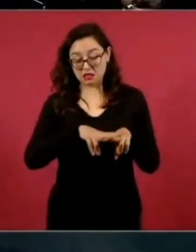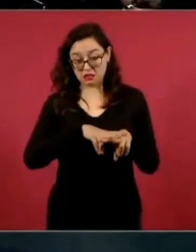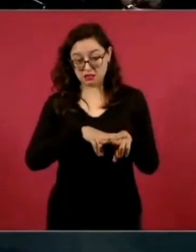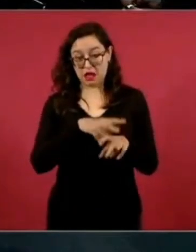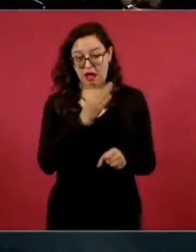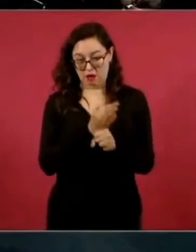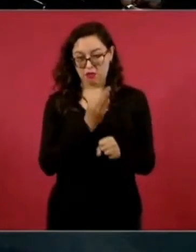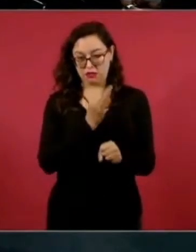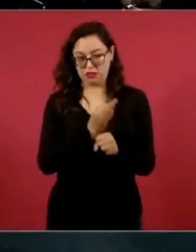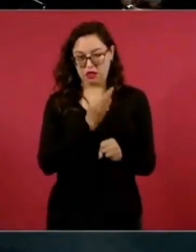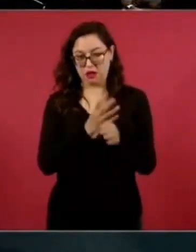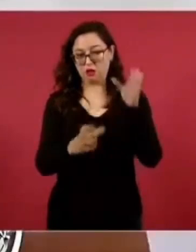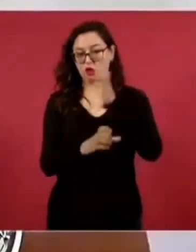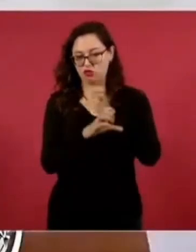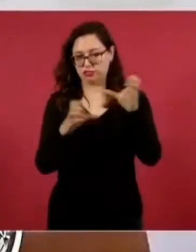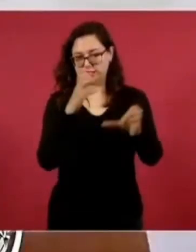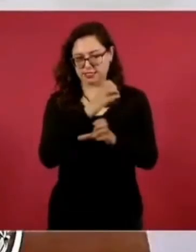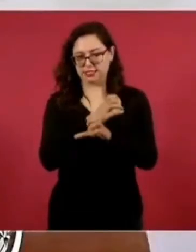trenes de carga.